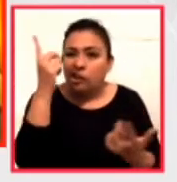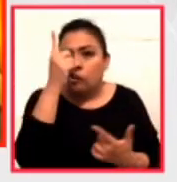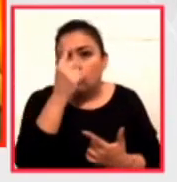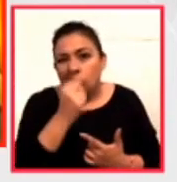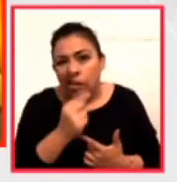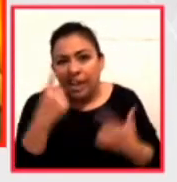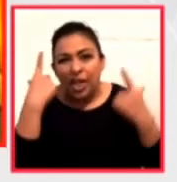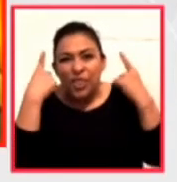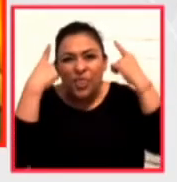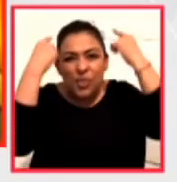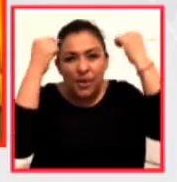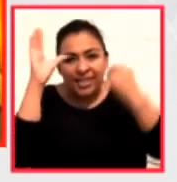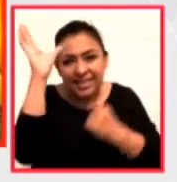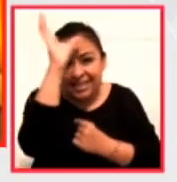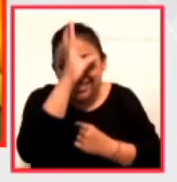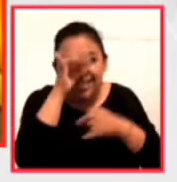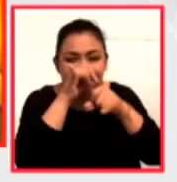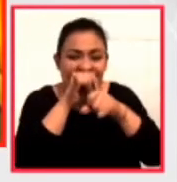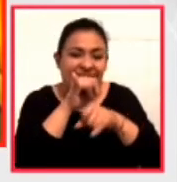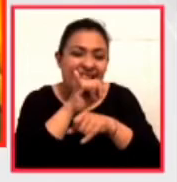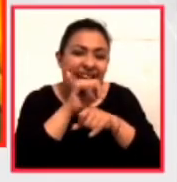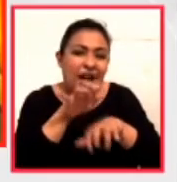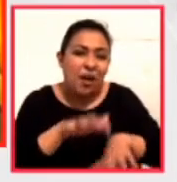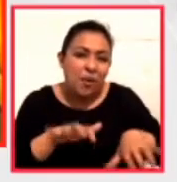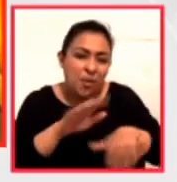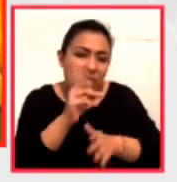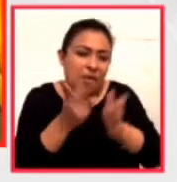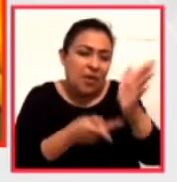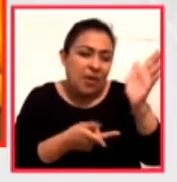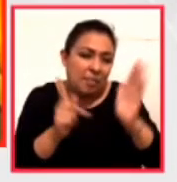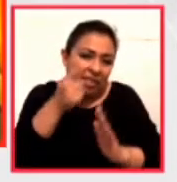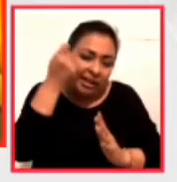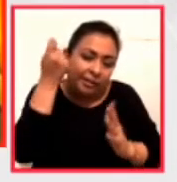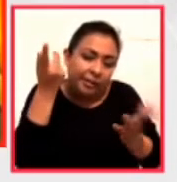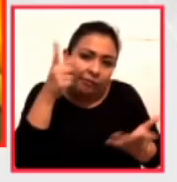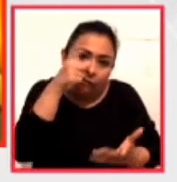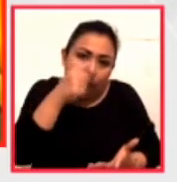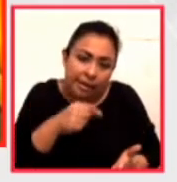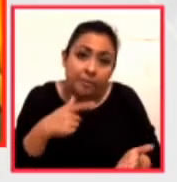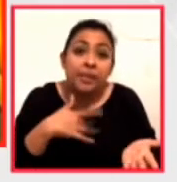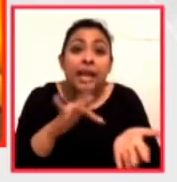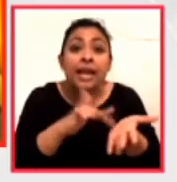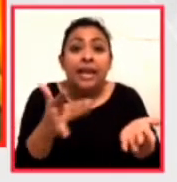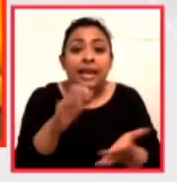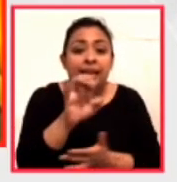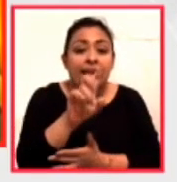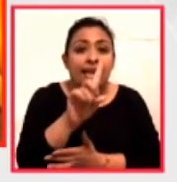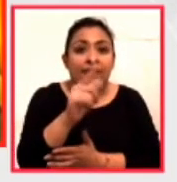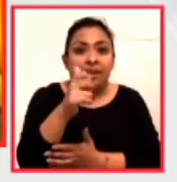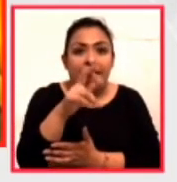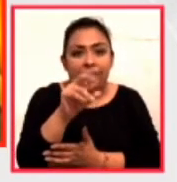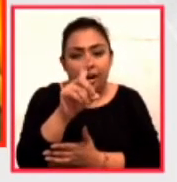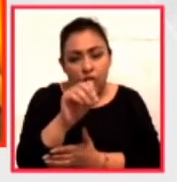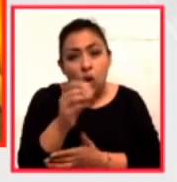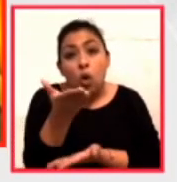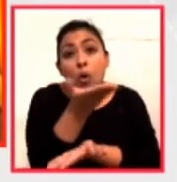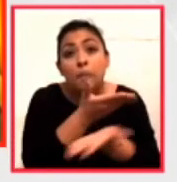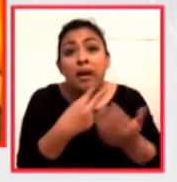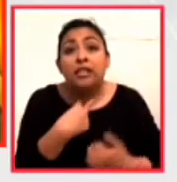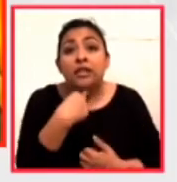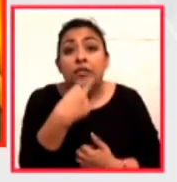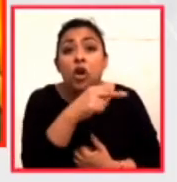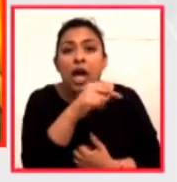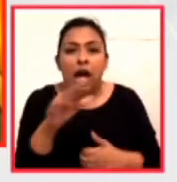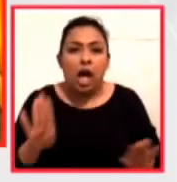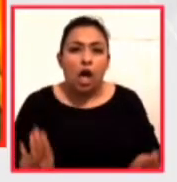ciencia y la informática, alguno que otro tropezón. Pero gracias, gracias a Edgardo Bermejo y compartirnos estas voces de la diáspora